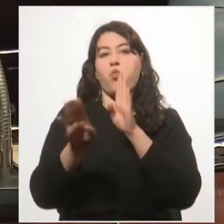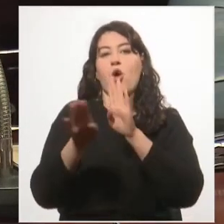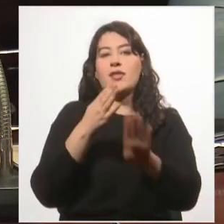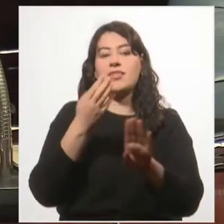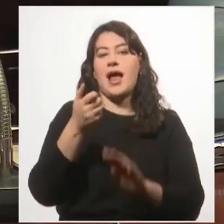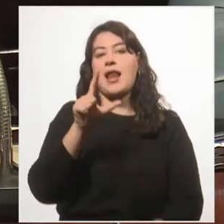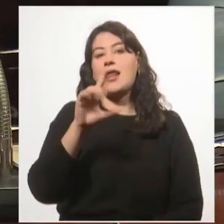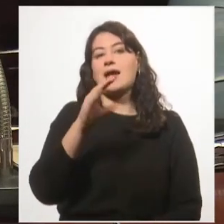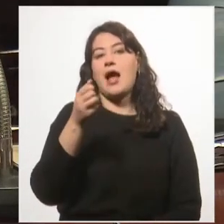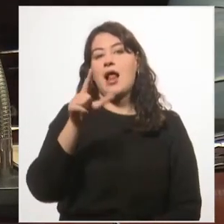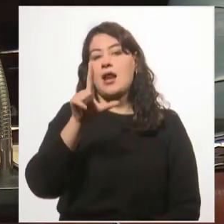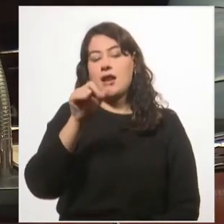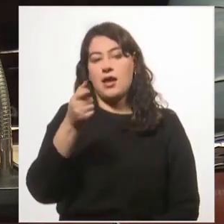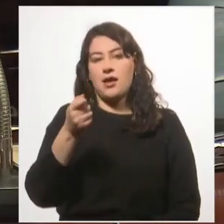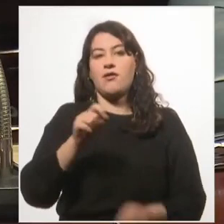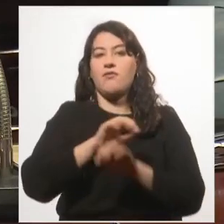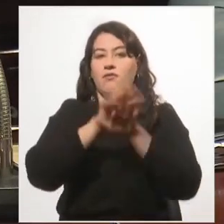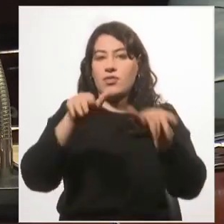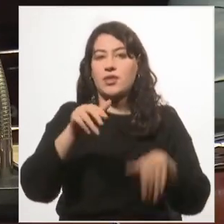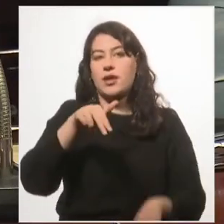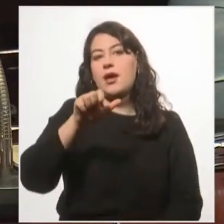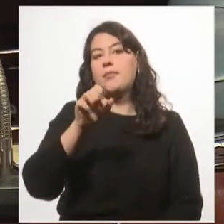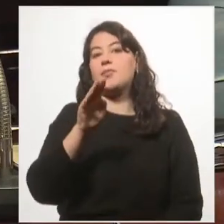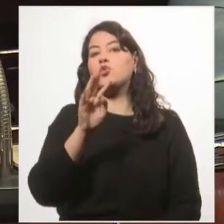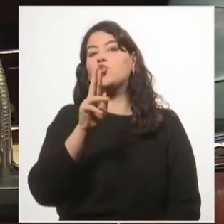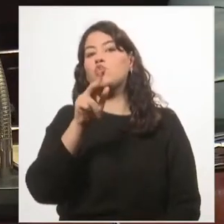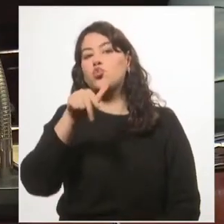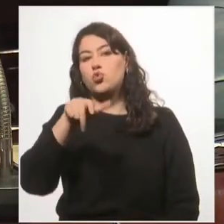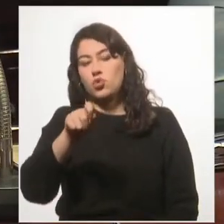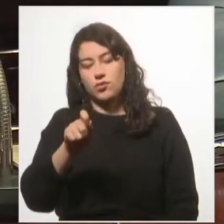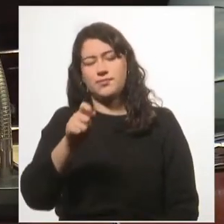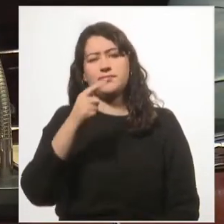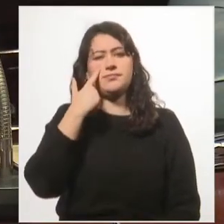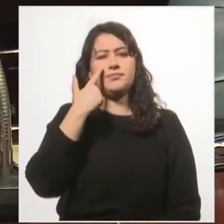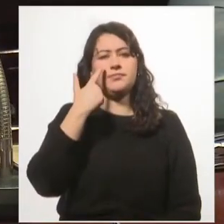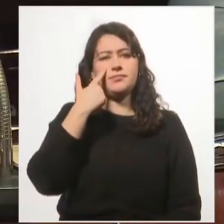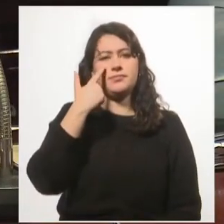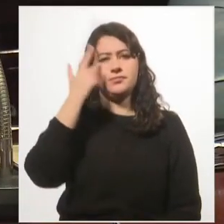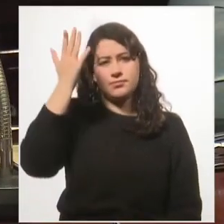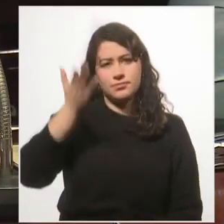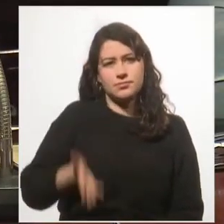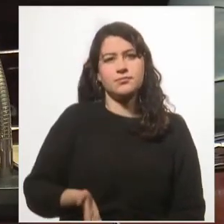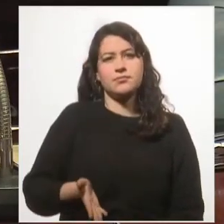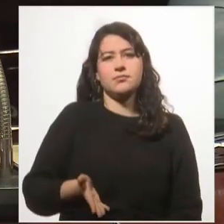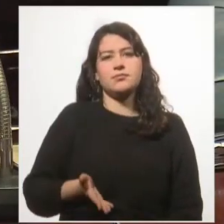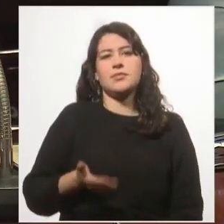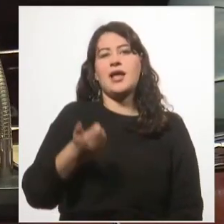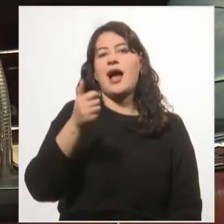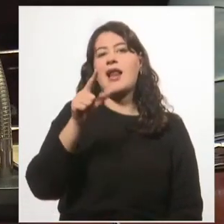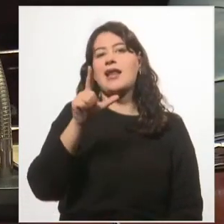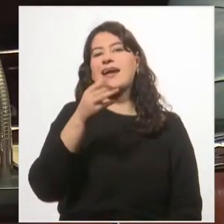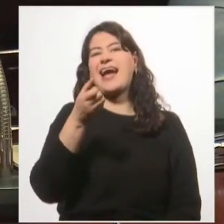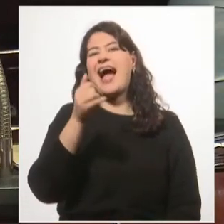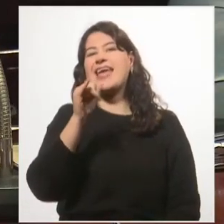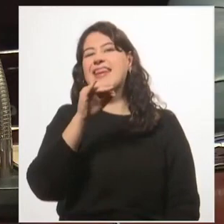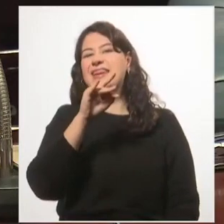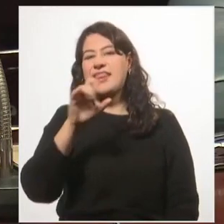de las Sibeles, de la Fuente de Neptuno, conocido vulgarmente como el Alcalde de Madrid,